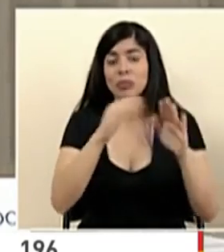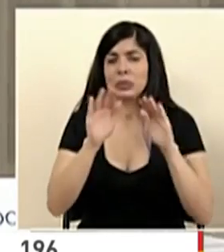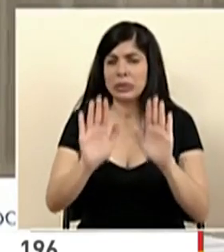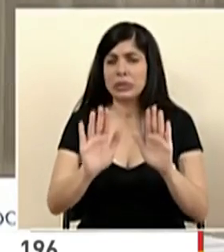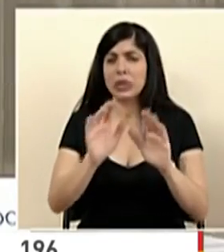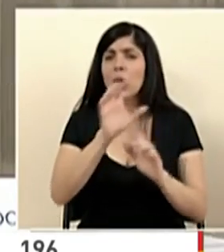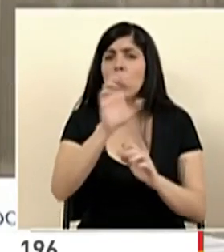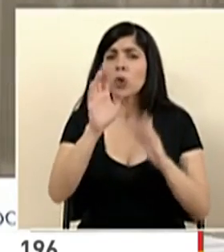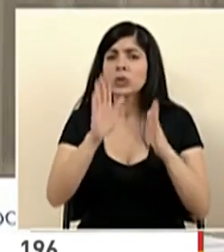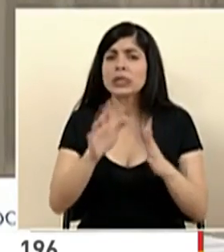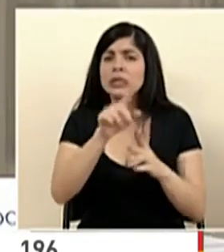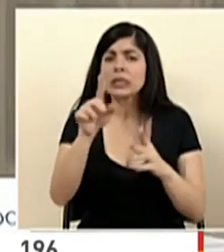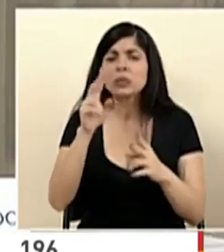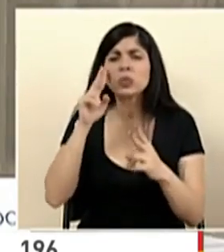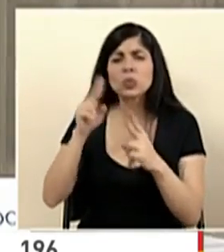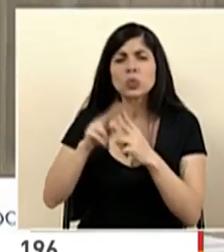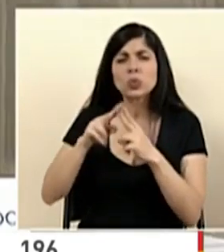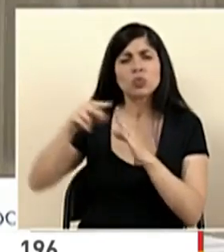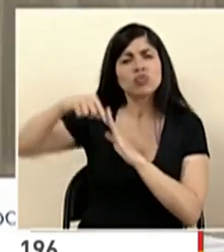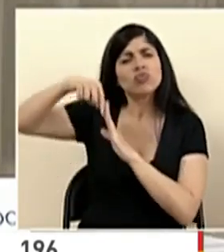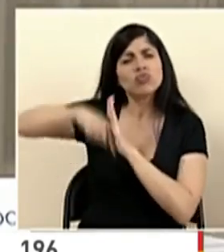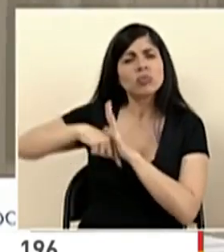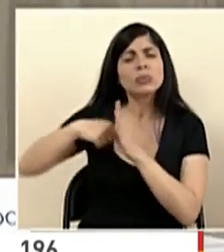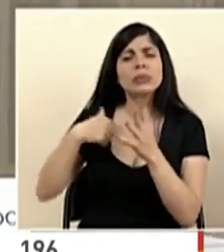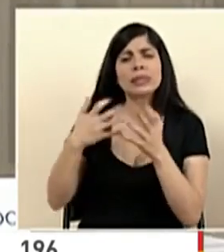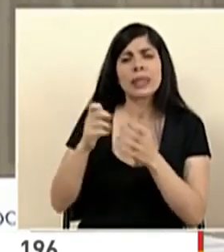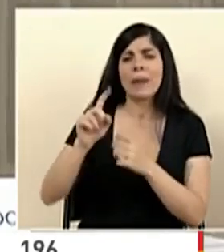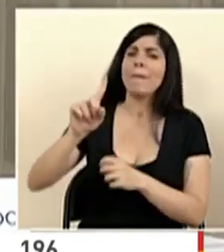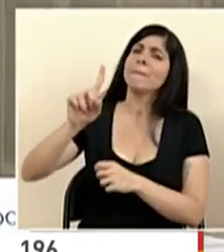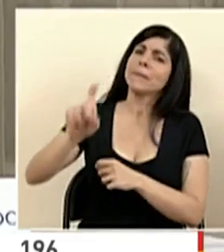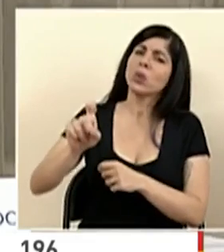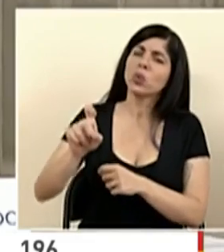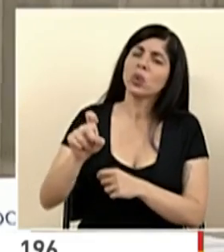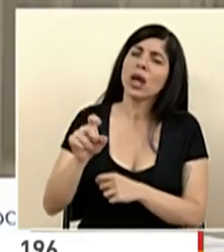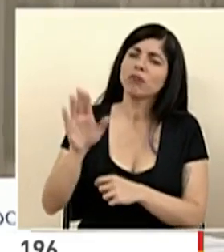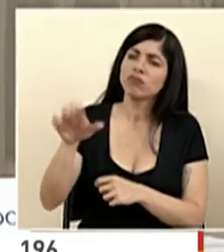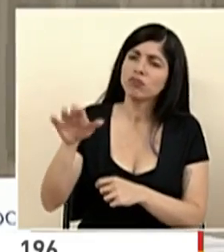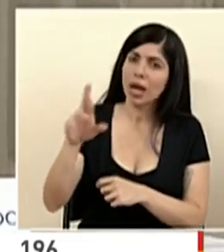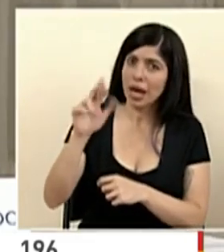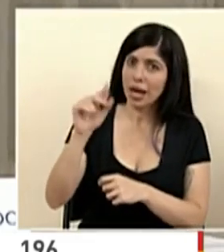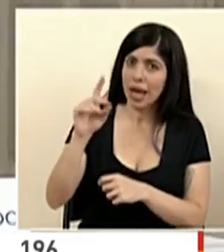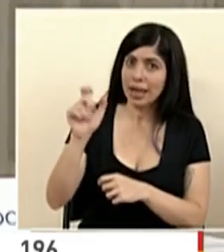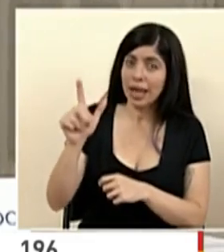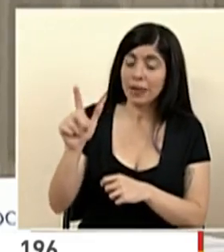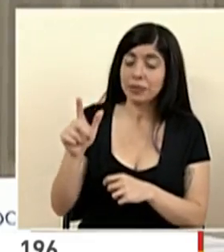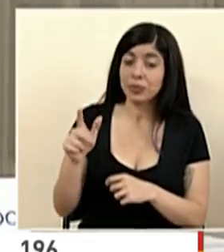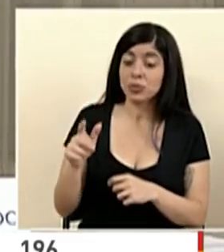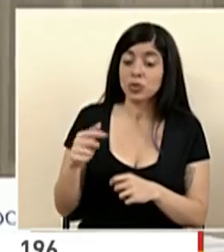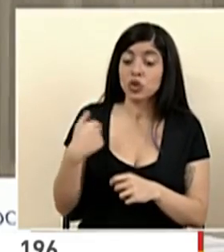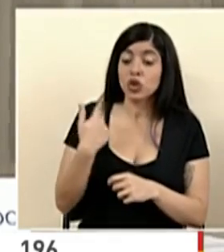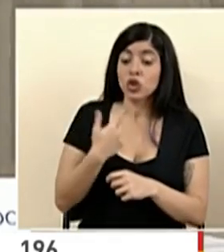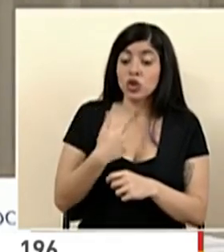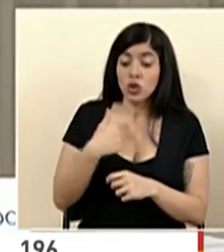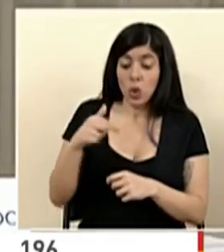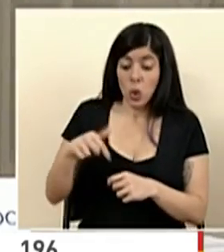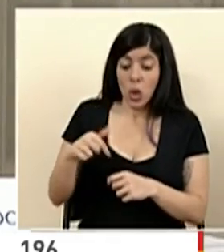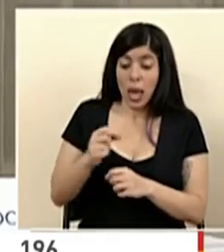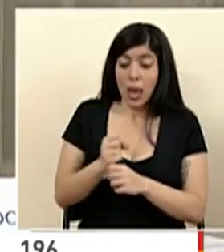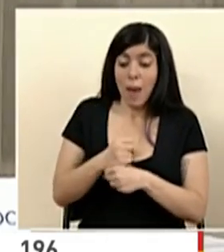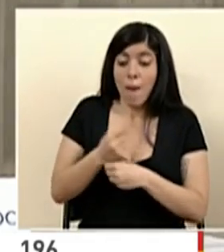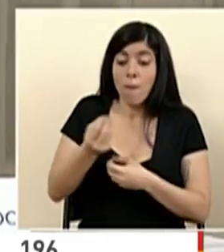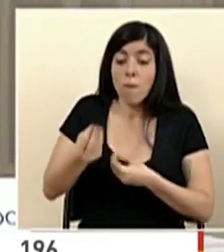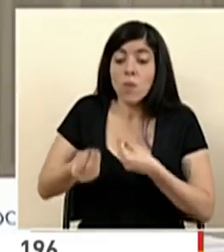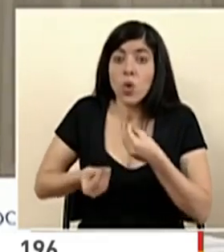costarricenses conozcan un poco más de ese detalle, me gustaría preguntarle, don Randall, lo que estaríamos produciendo acá